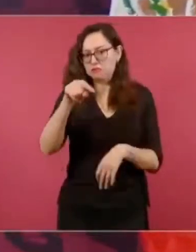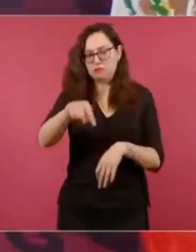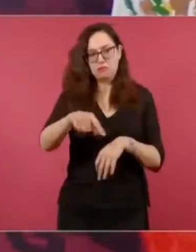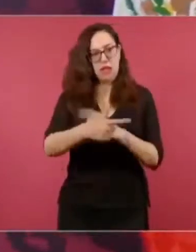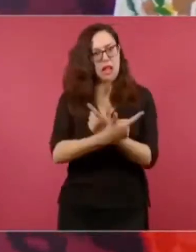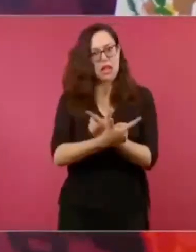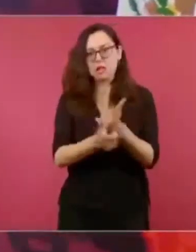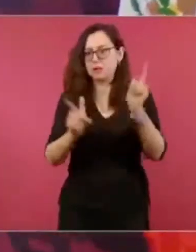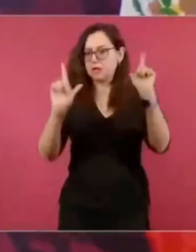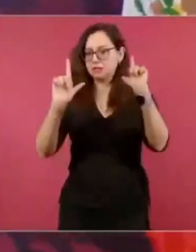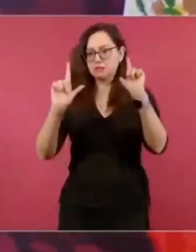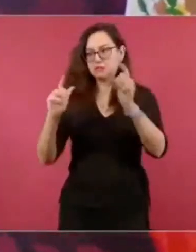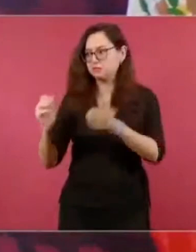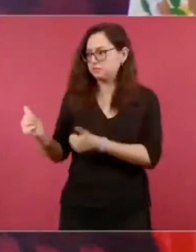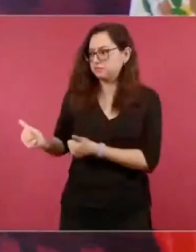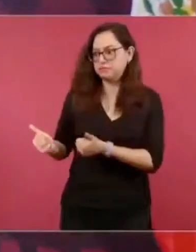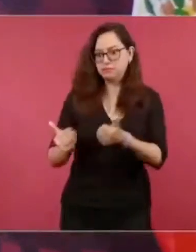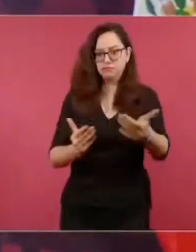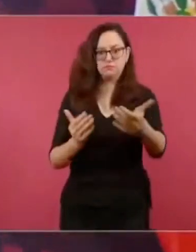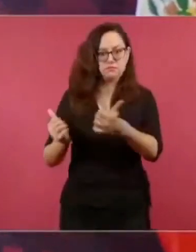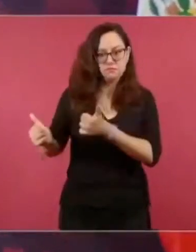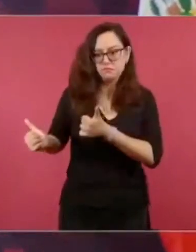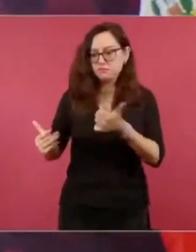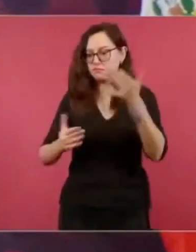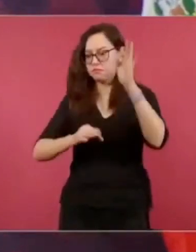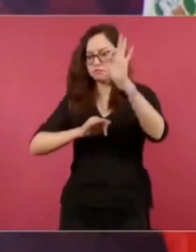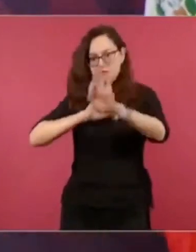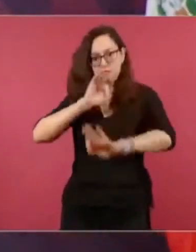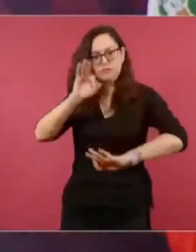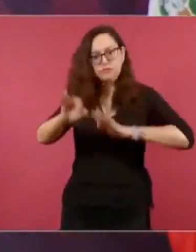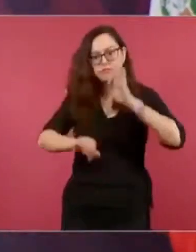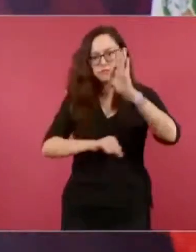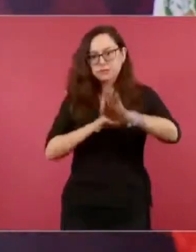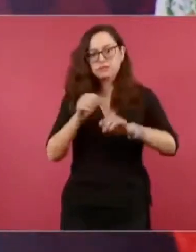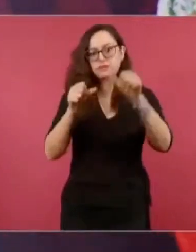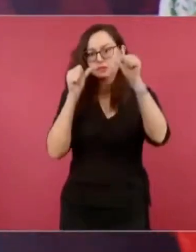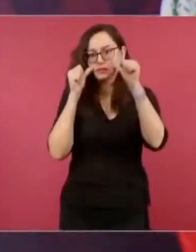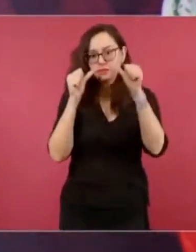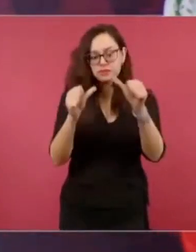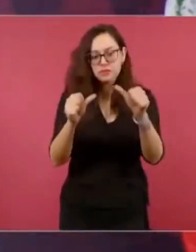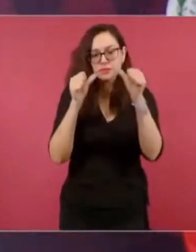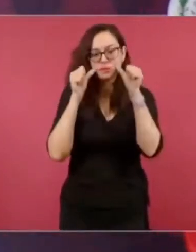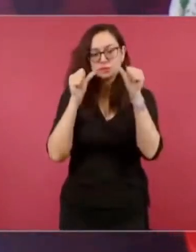a las personas